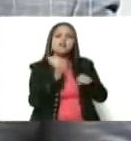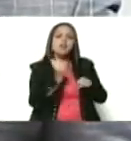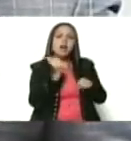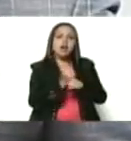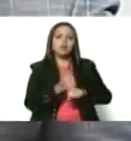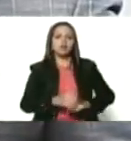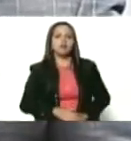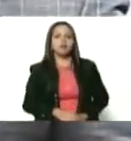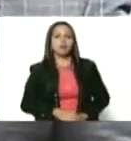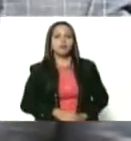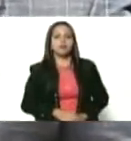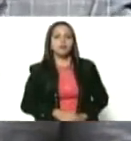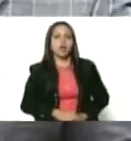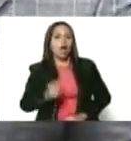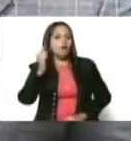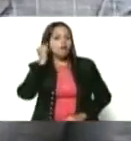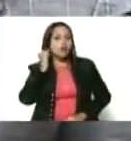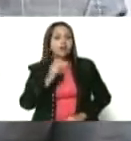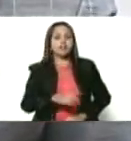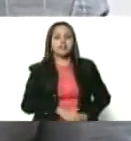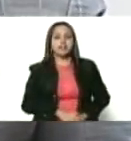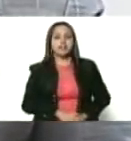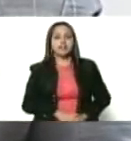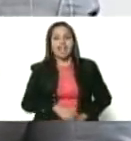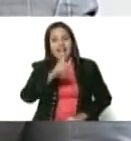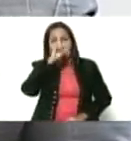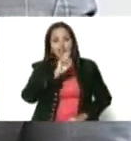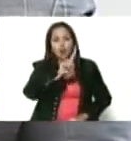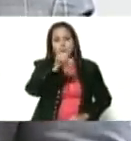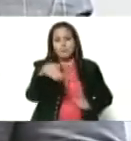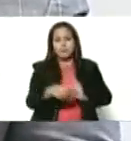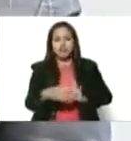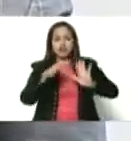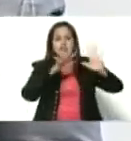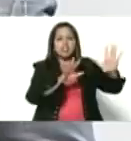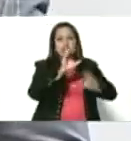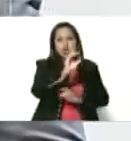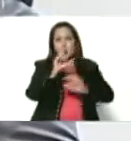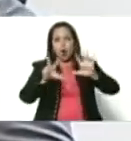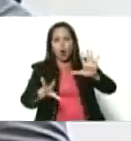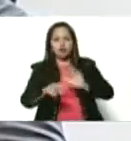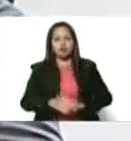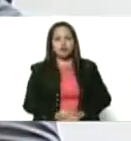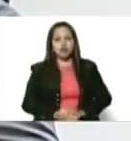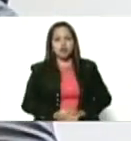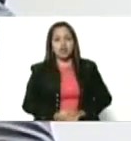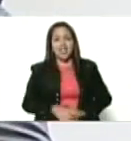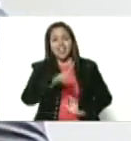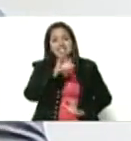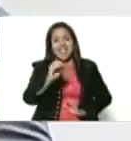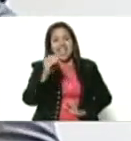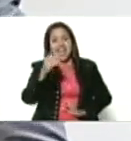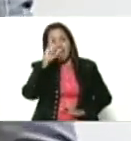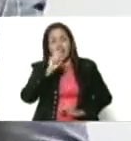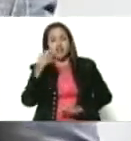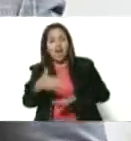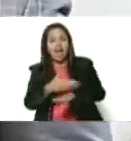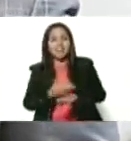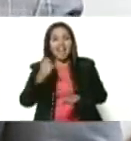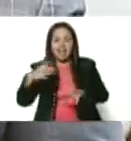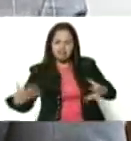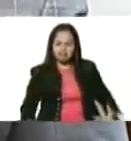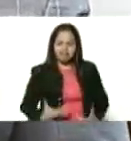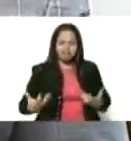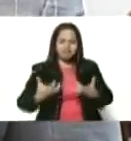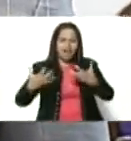Esa mujer que en el año 1908, dos años antes, habían sido quemadas en una